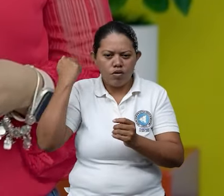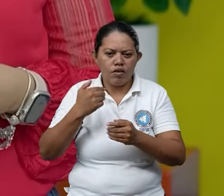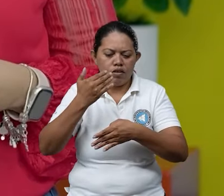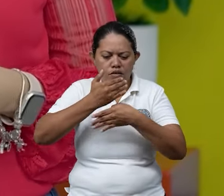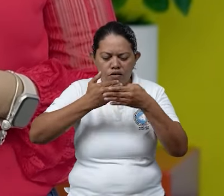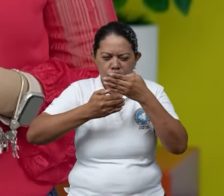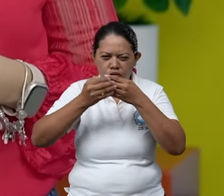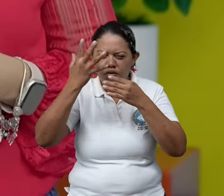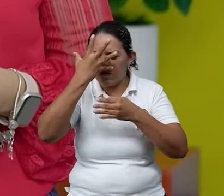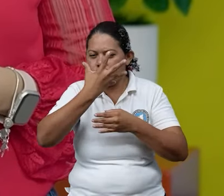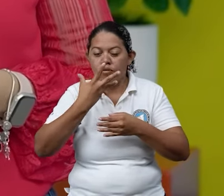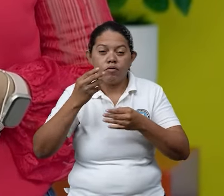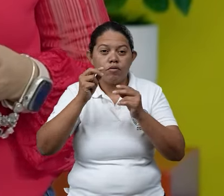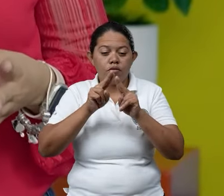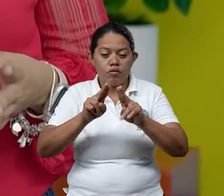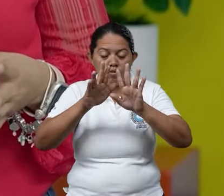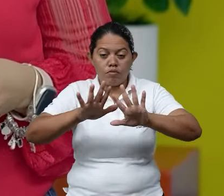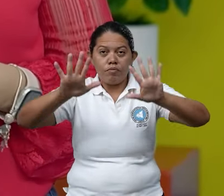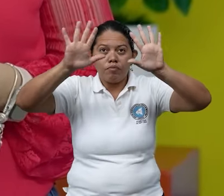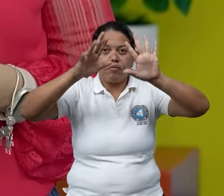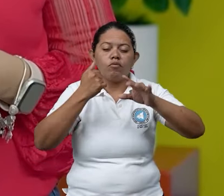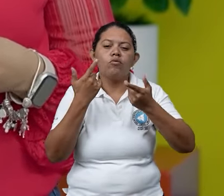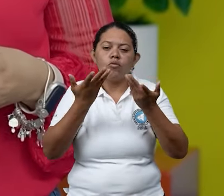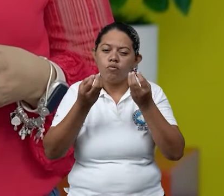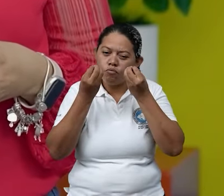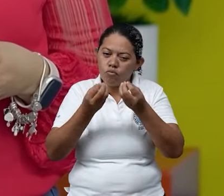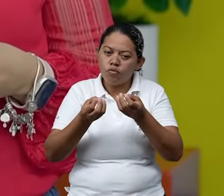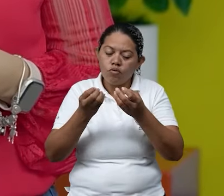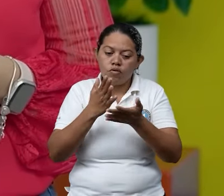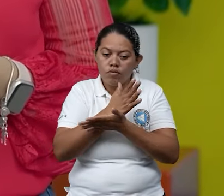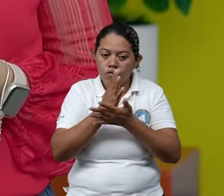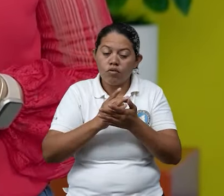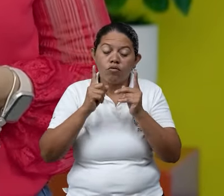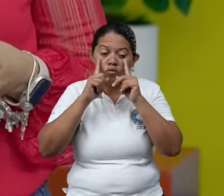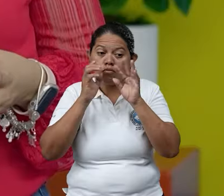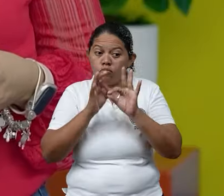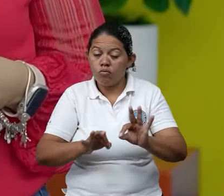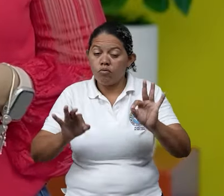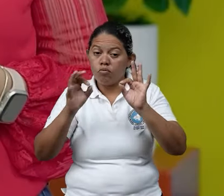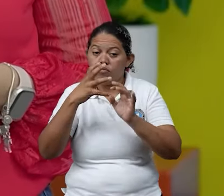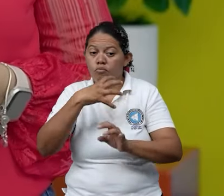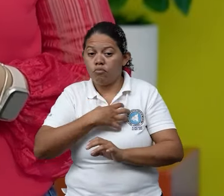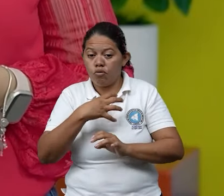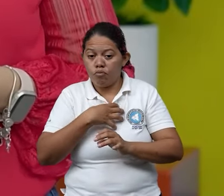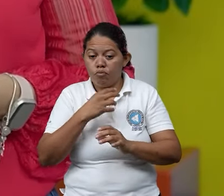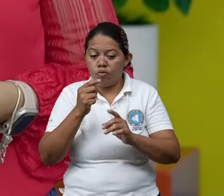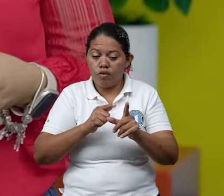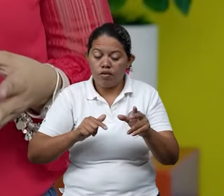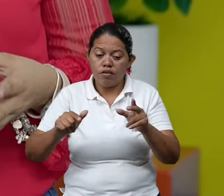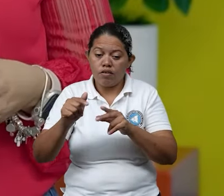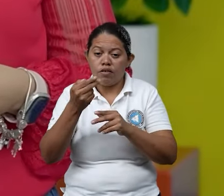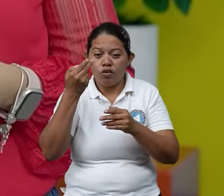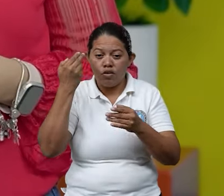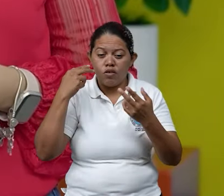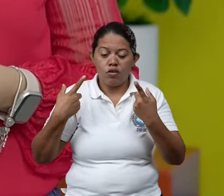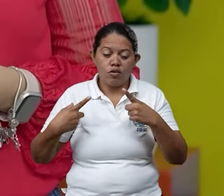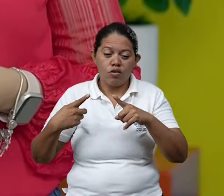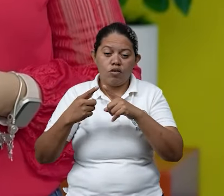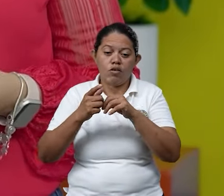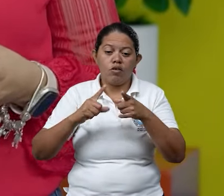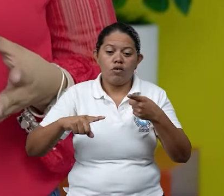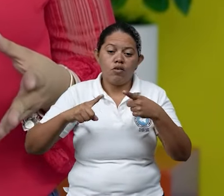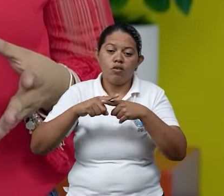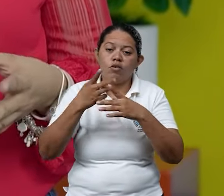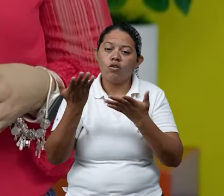arquitectura y belleza natural, pero también contiene algunos aspectos de riesgo propios de su geografía. Veamos en el siguiente